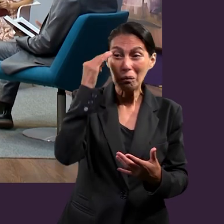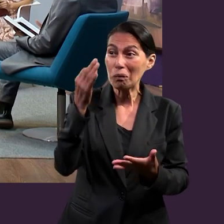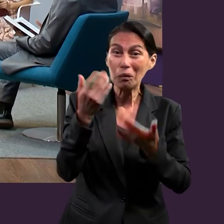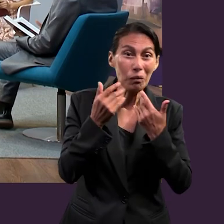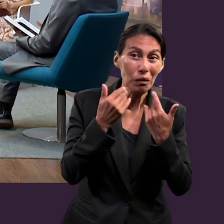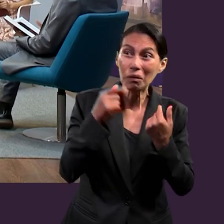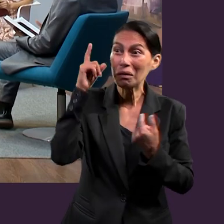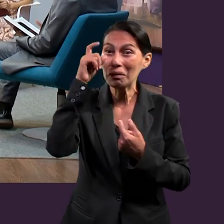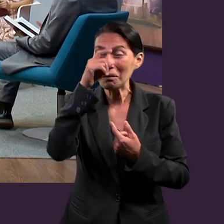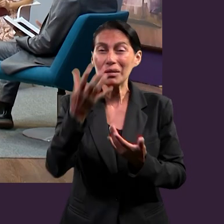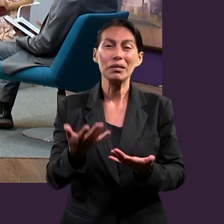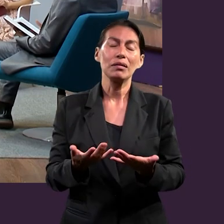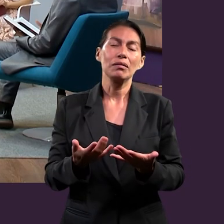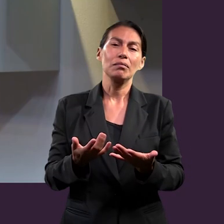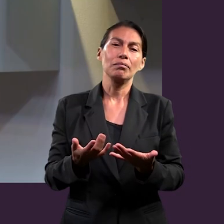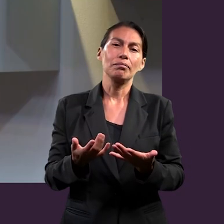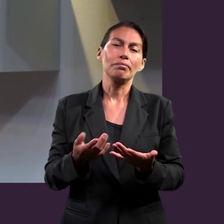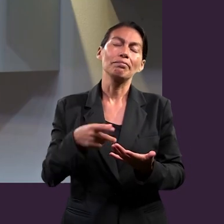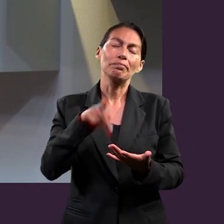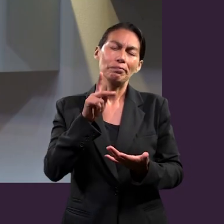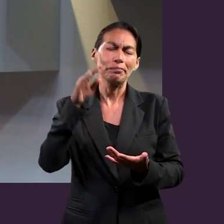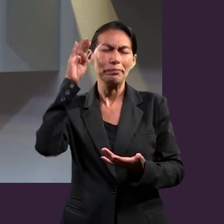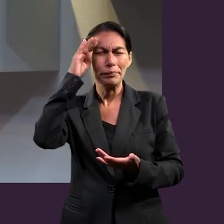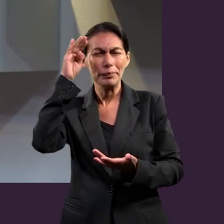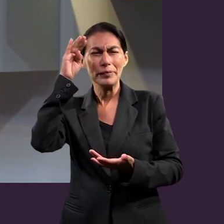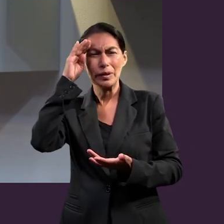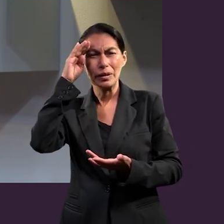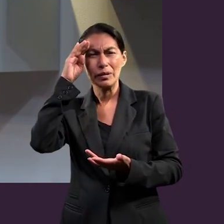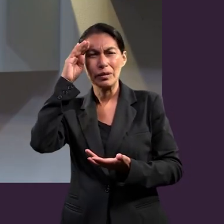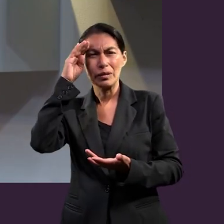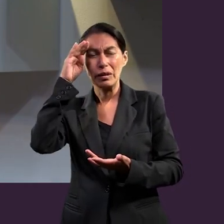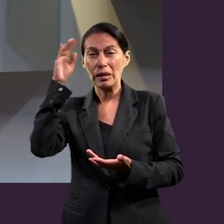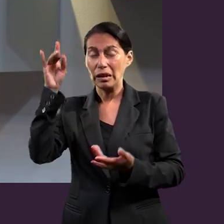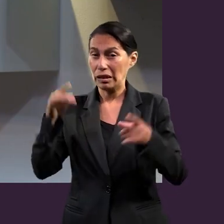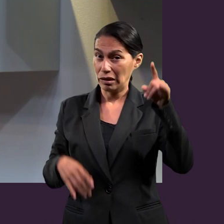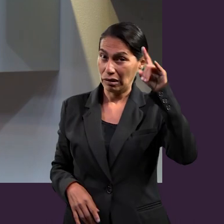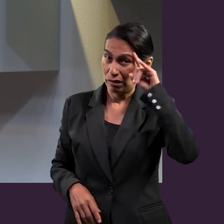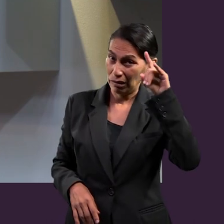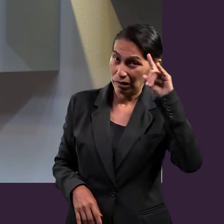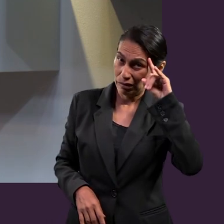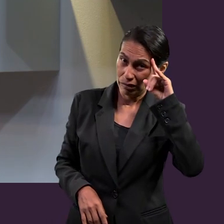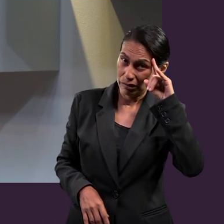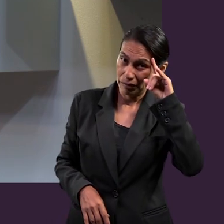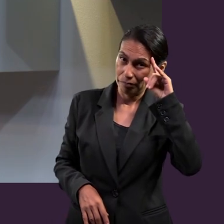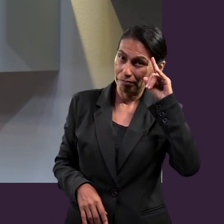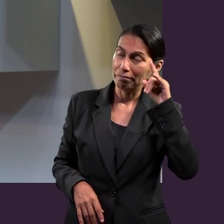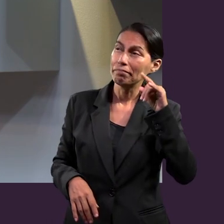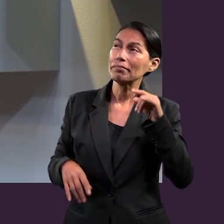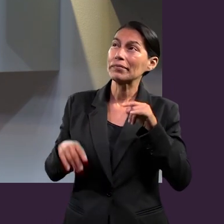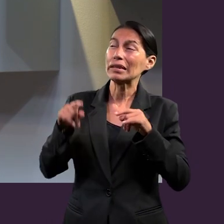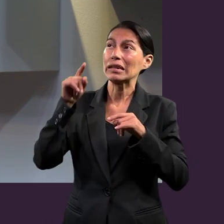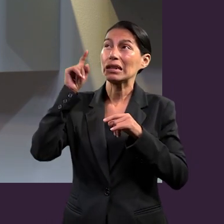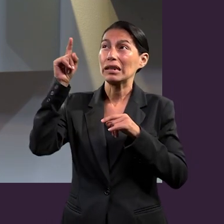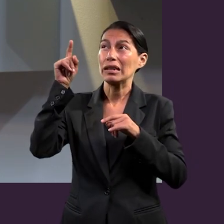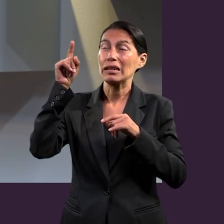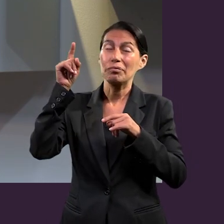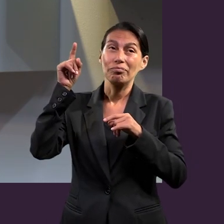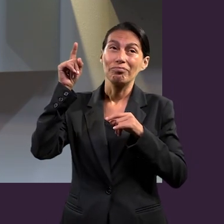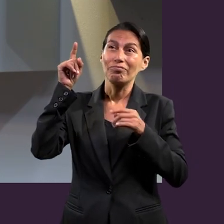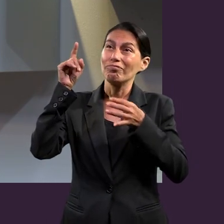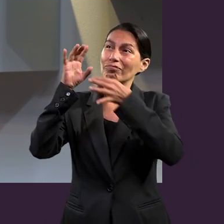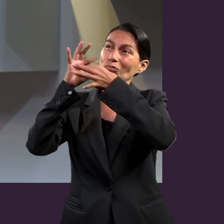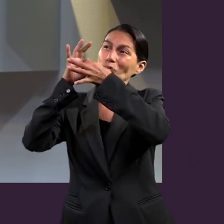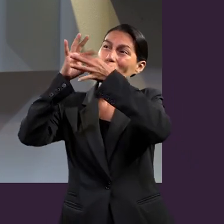encontrar. Y creo que es de lo que más se vale el enemigo, para hacernos que no tengamos una